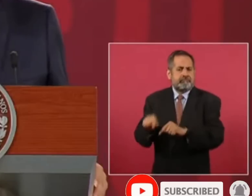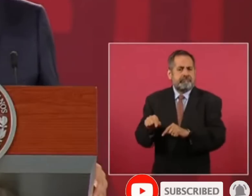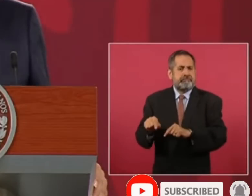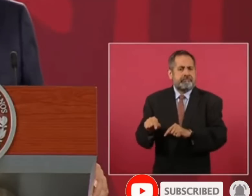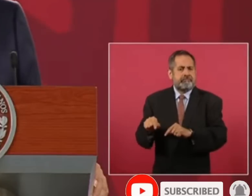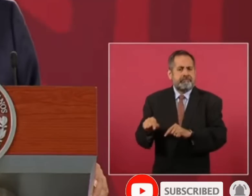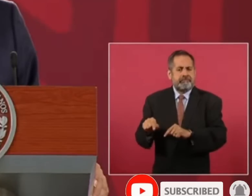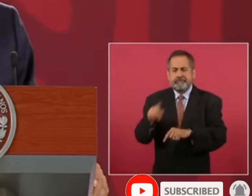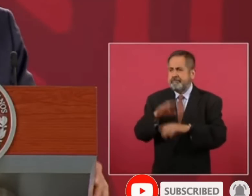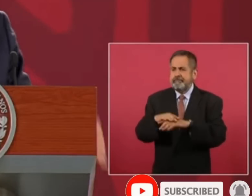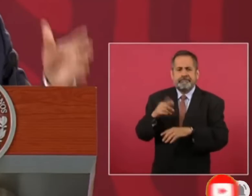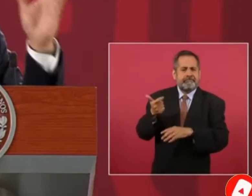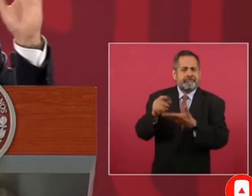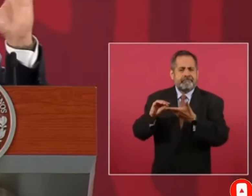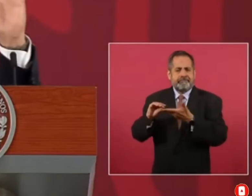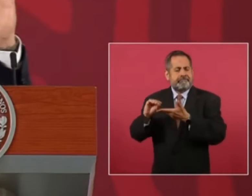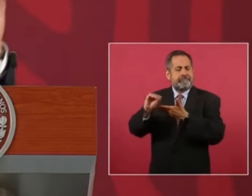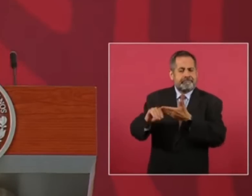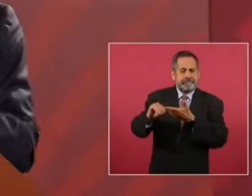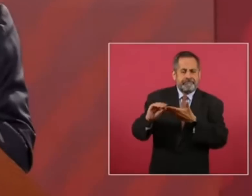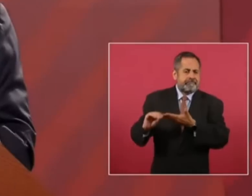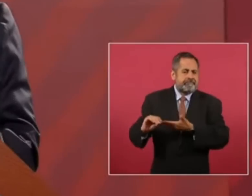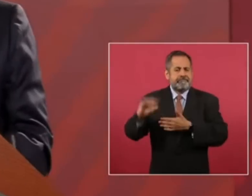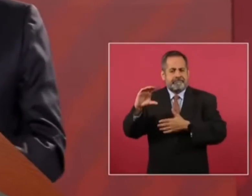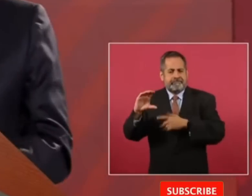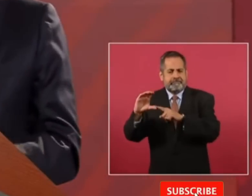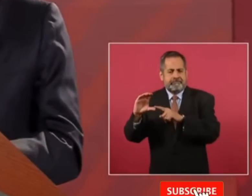una inversión de